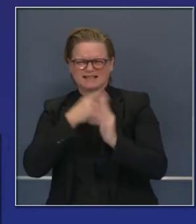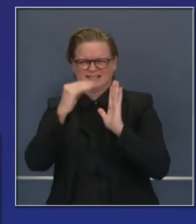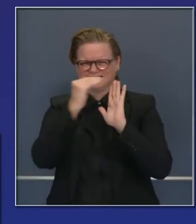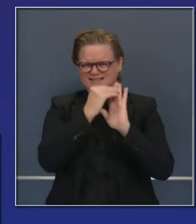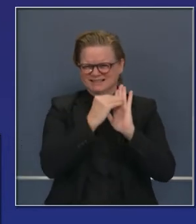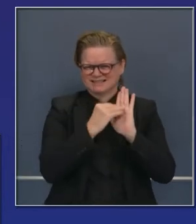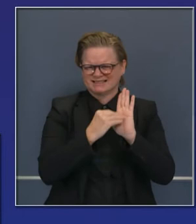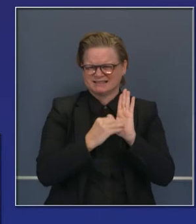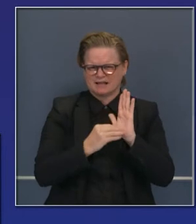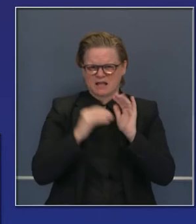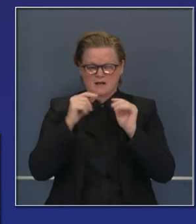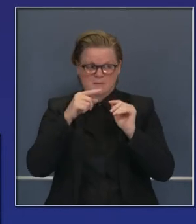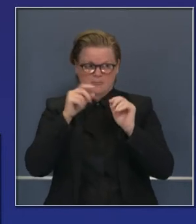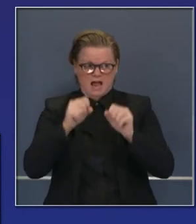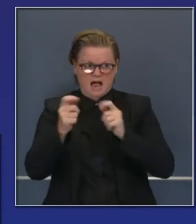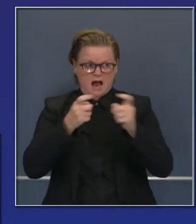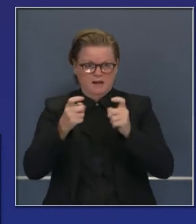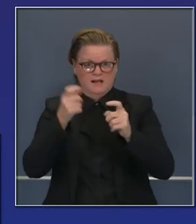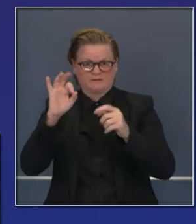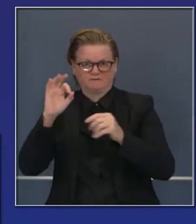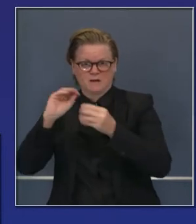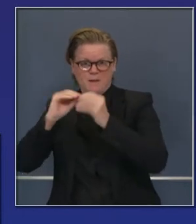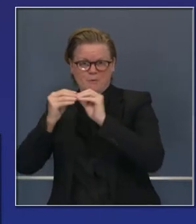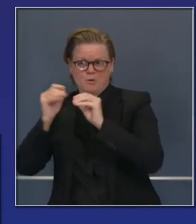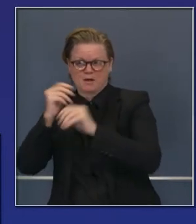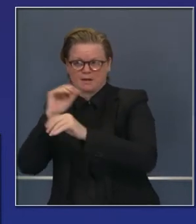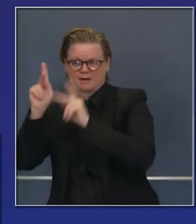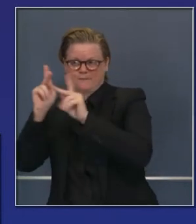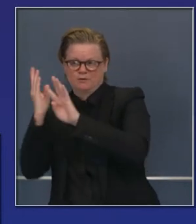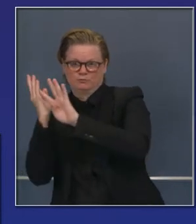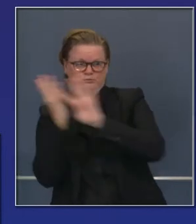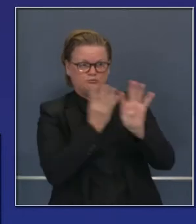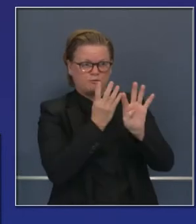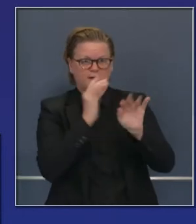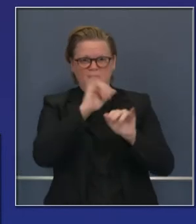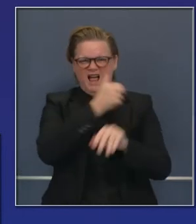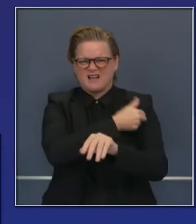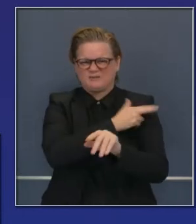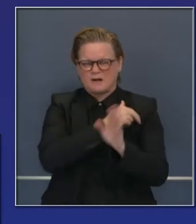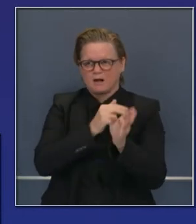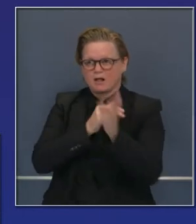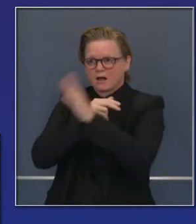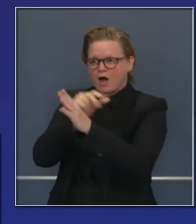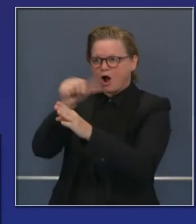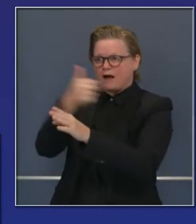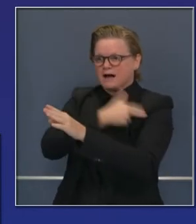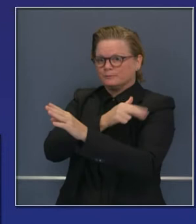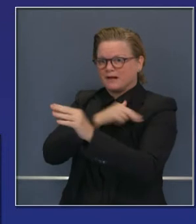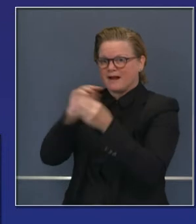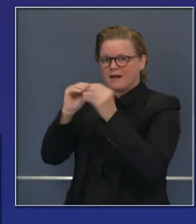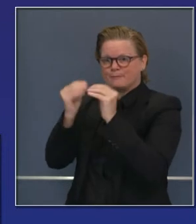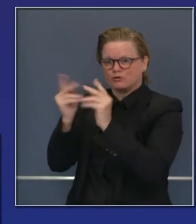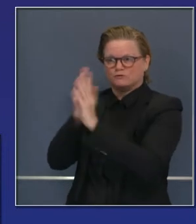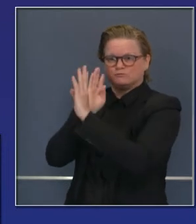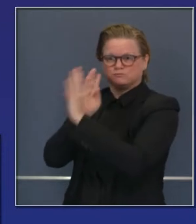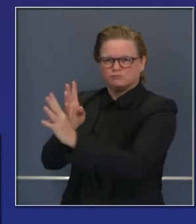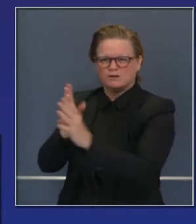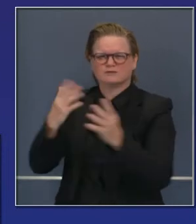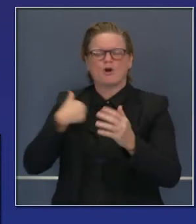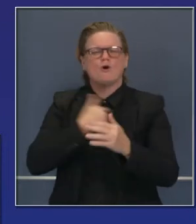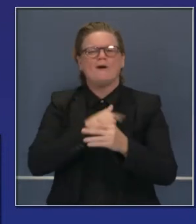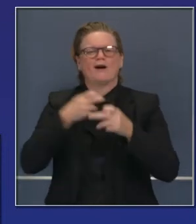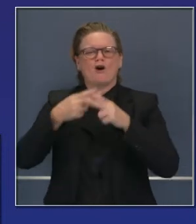hacerse cargo de las necesidades en el hospital. No son camas iguales a las de